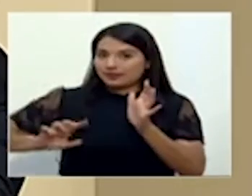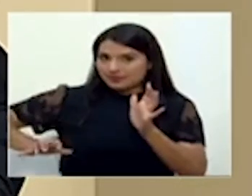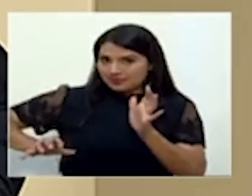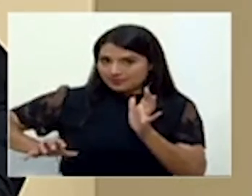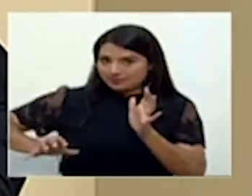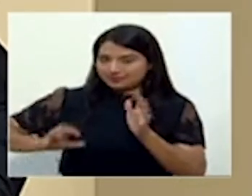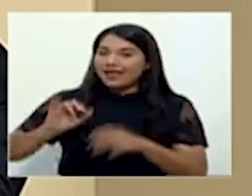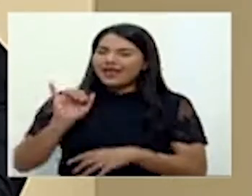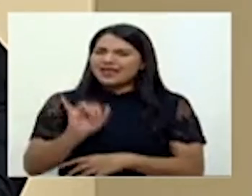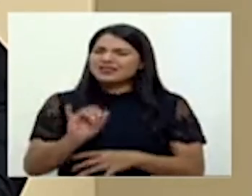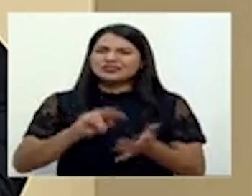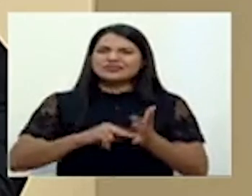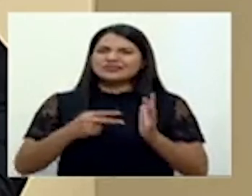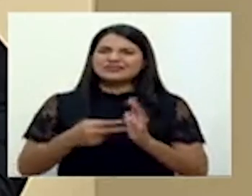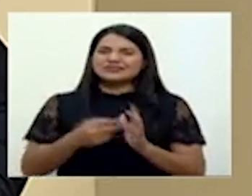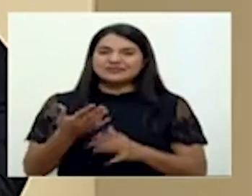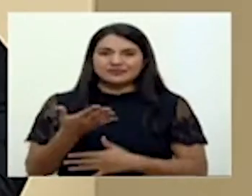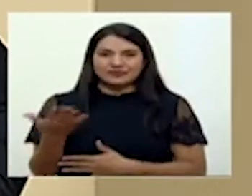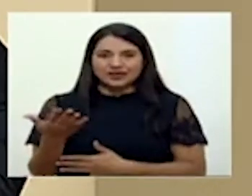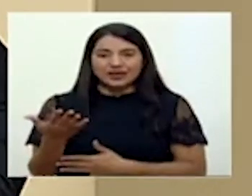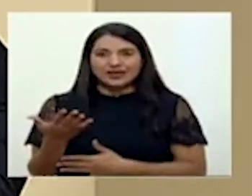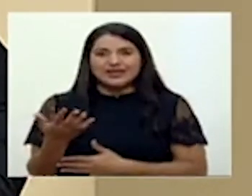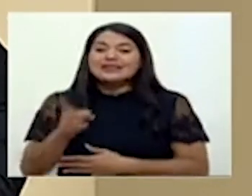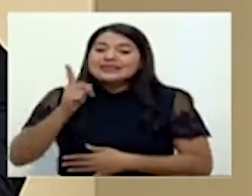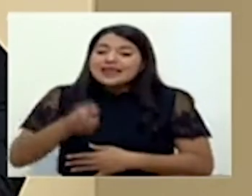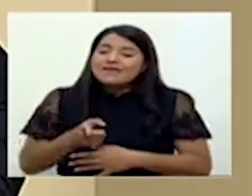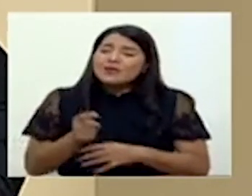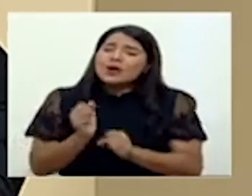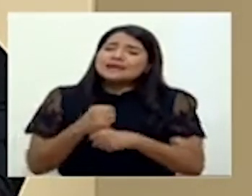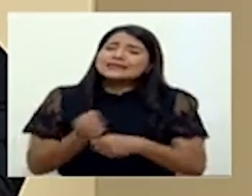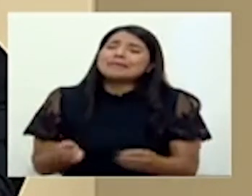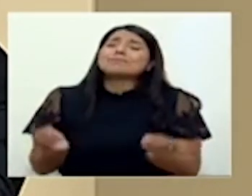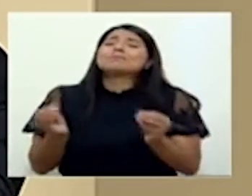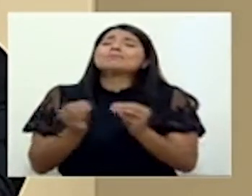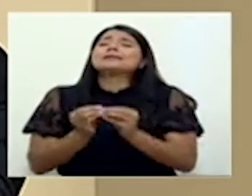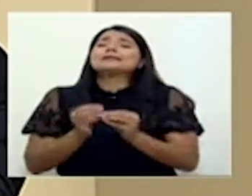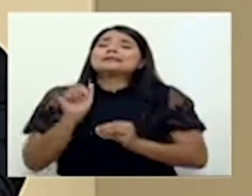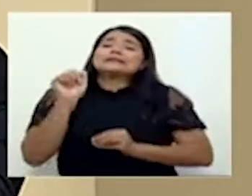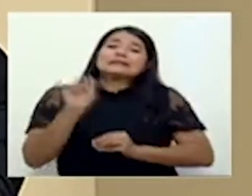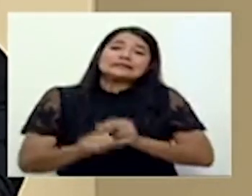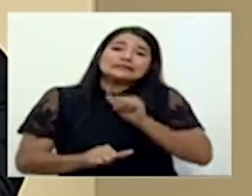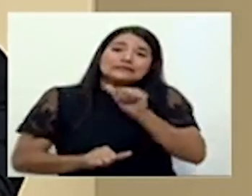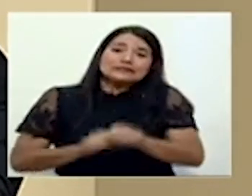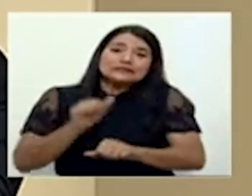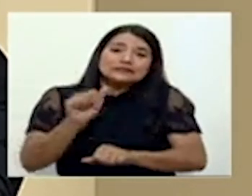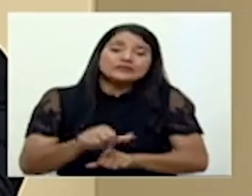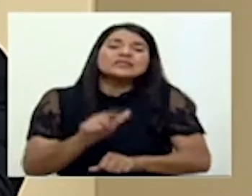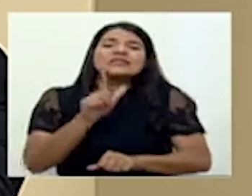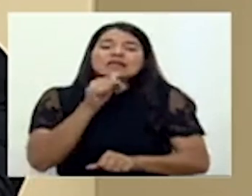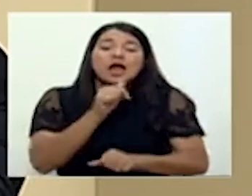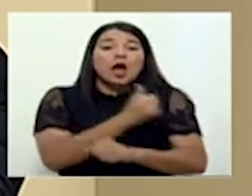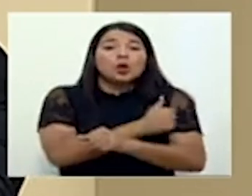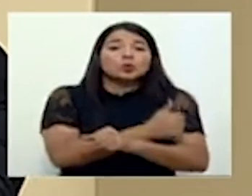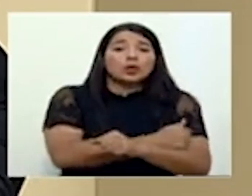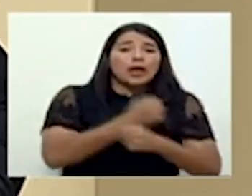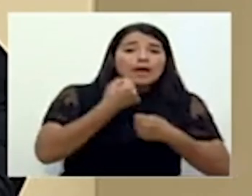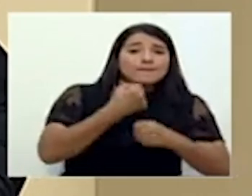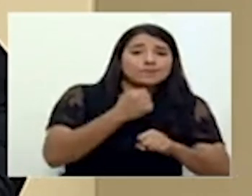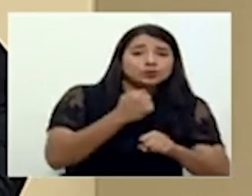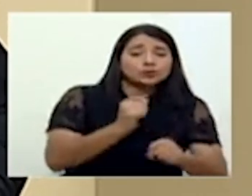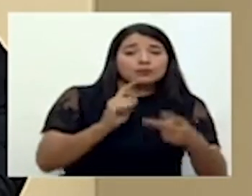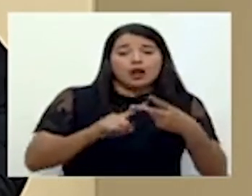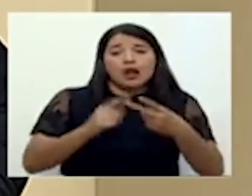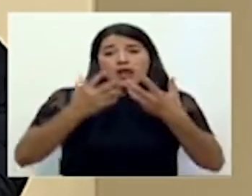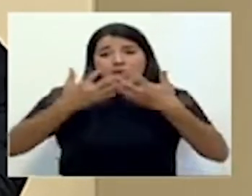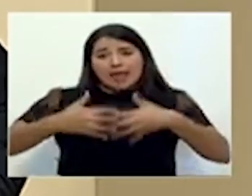lleva a doblar los esfuerzos conjuntos entre autoridades municipales, entre empresarios